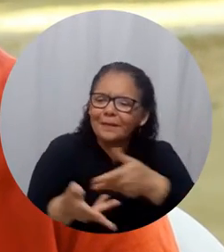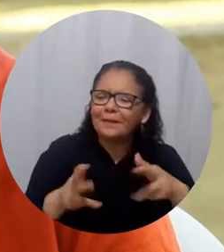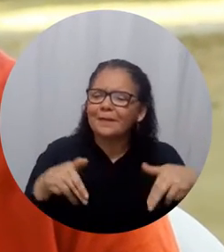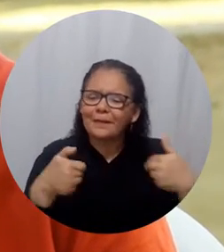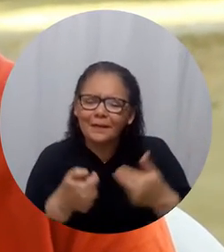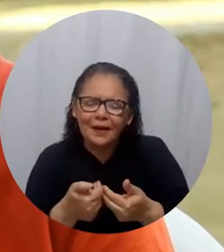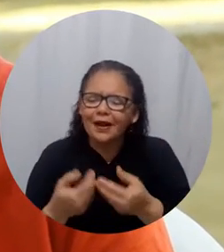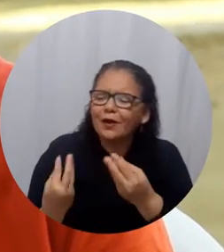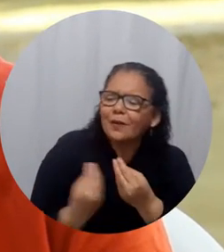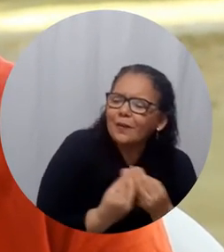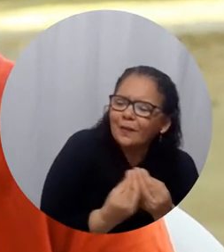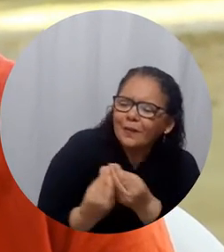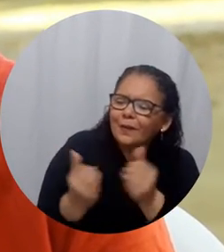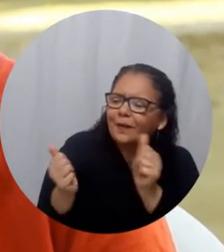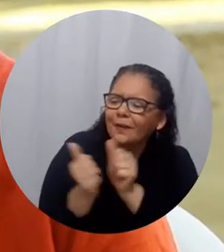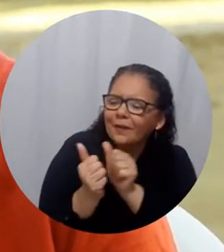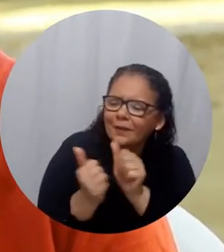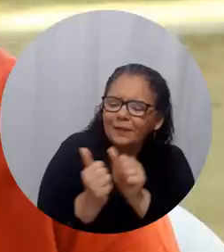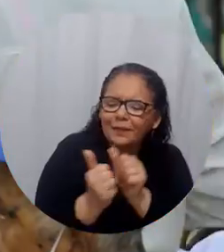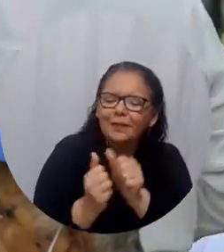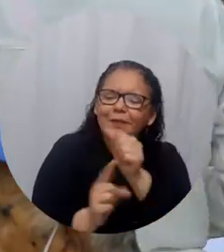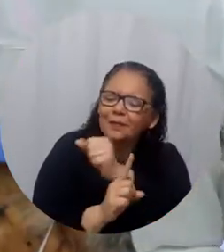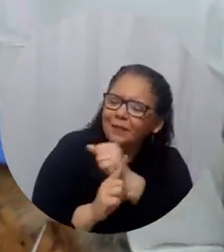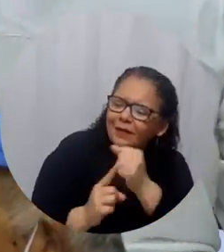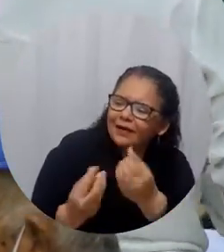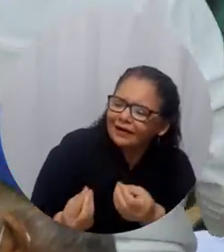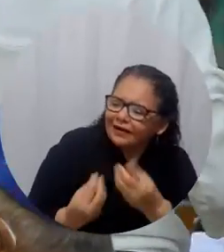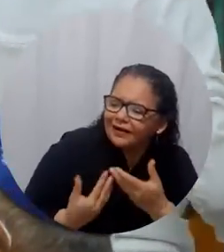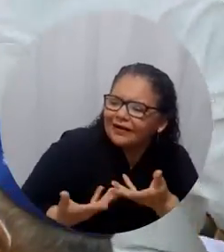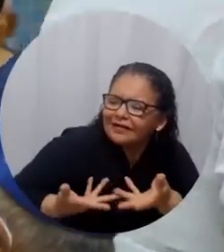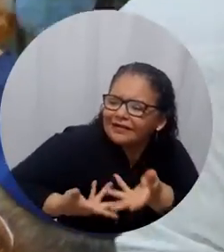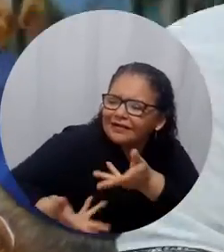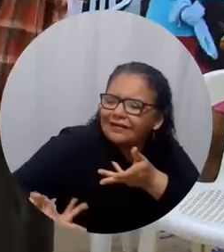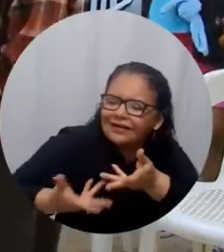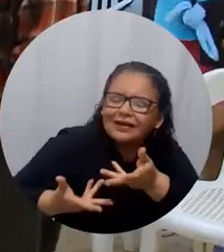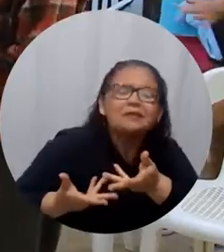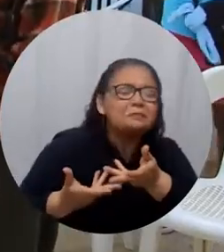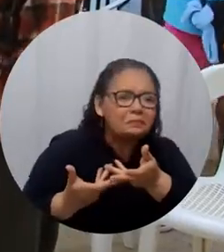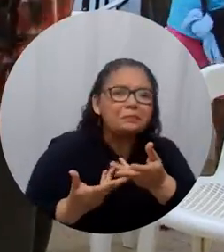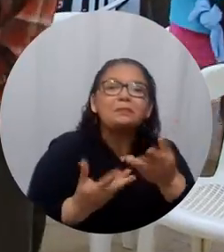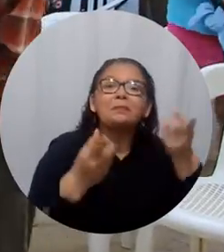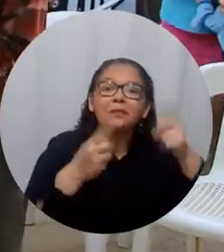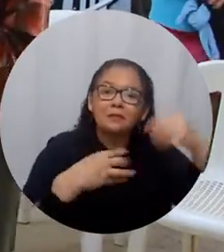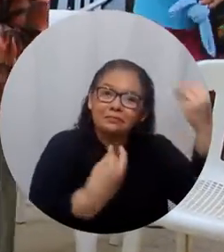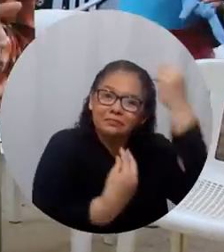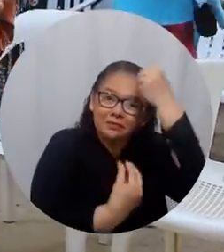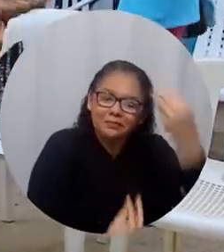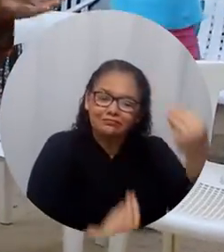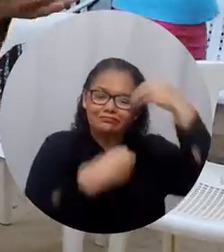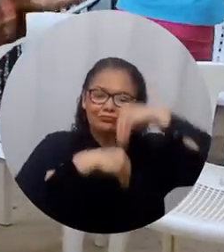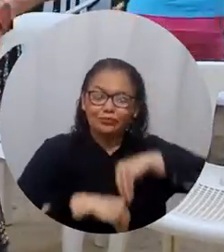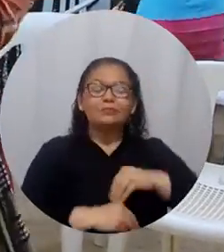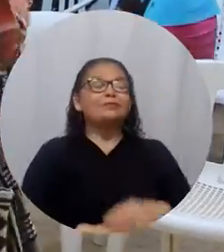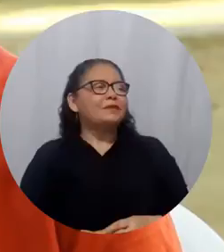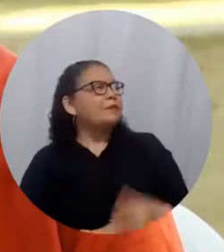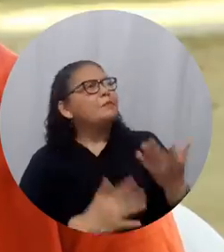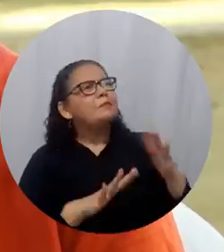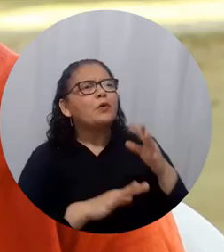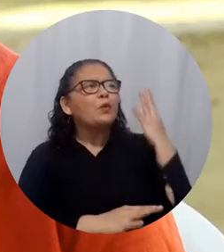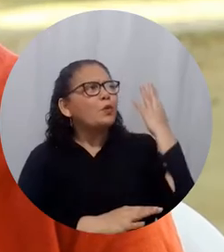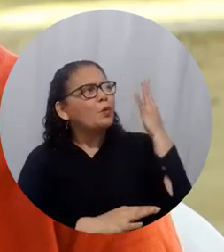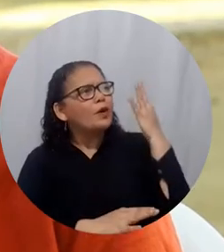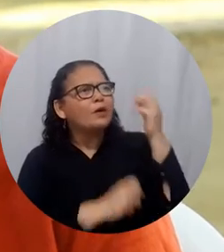han aprendido acerca de los valores y en general estos 4 años, 5 años que llevamos